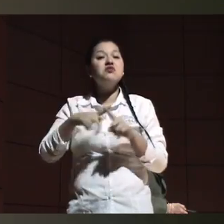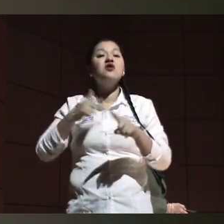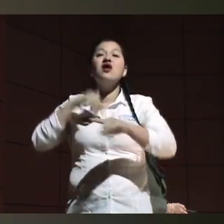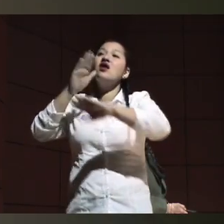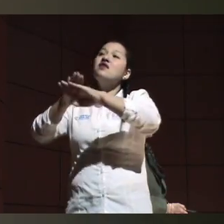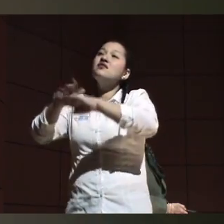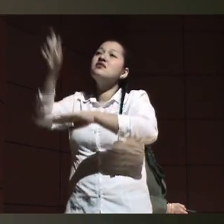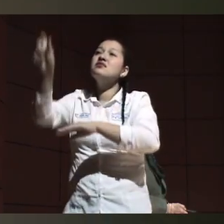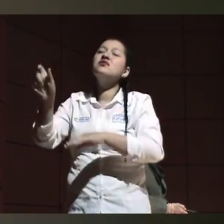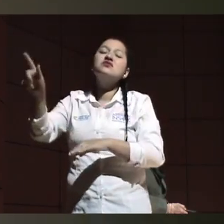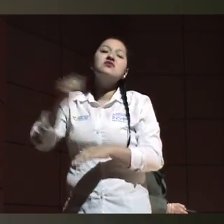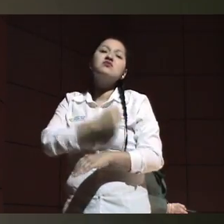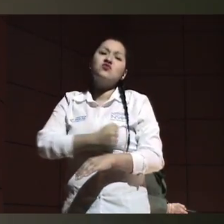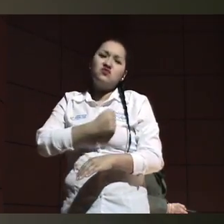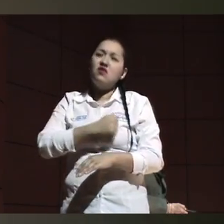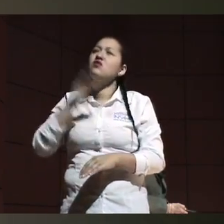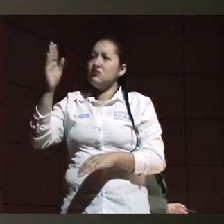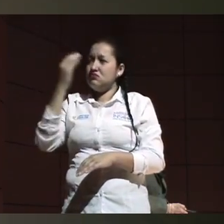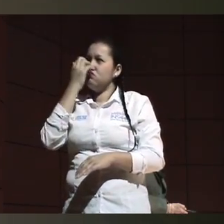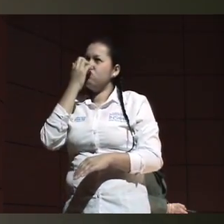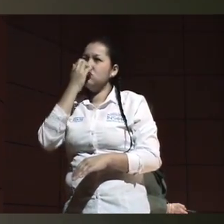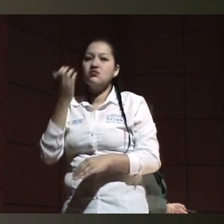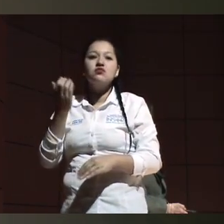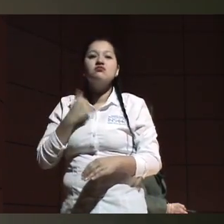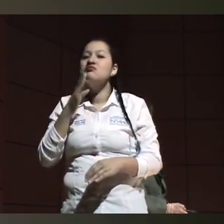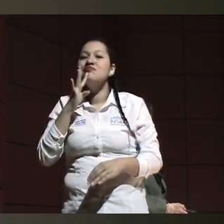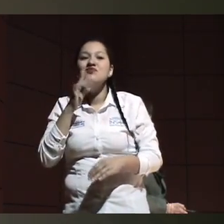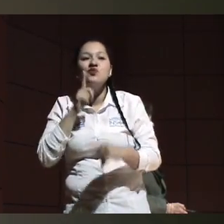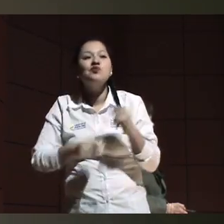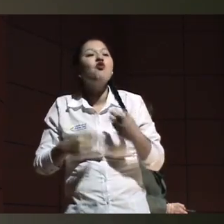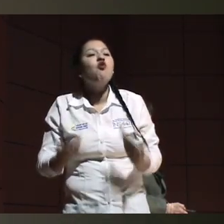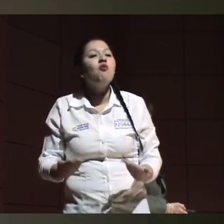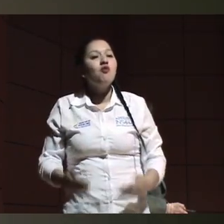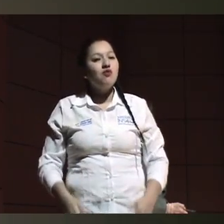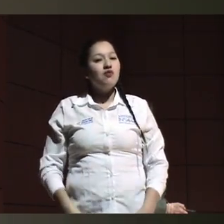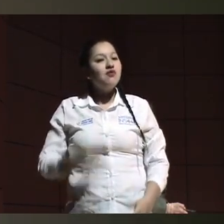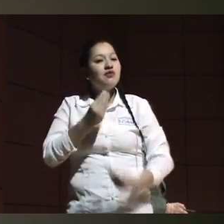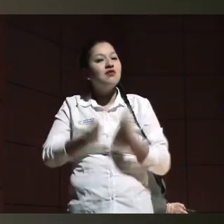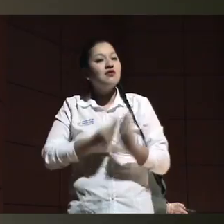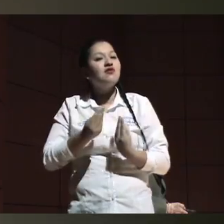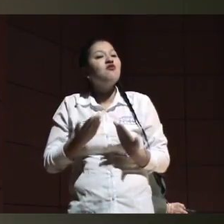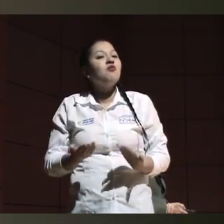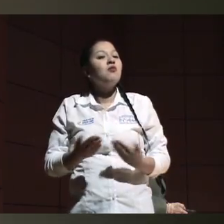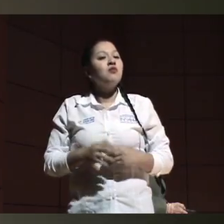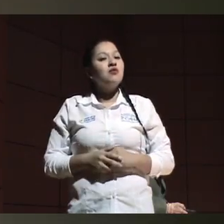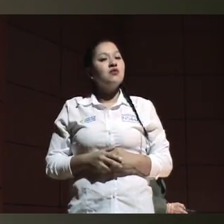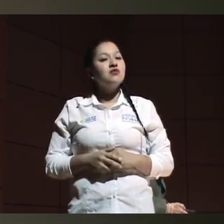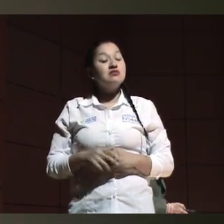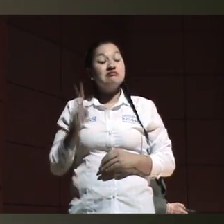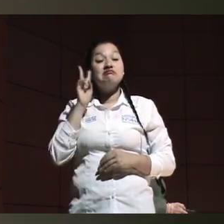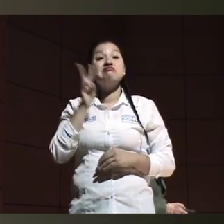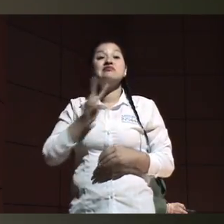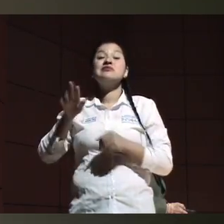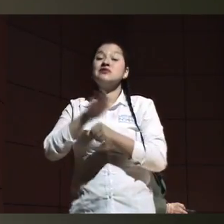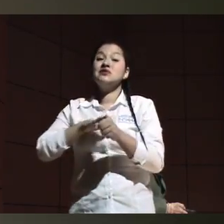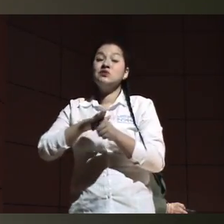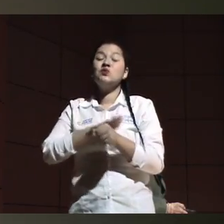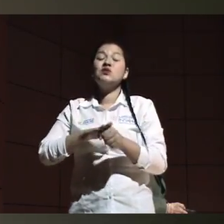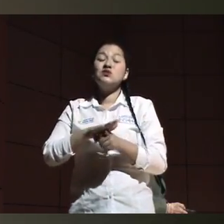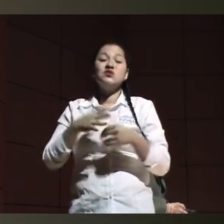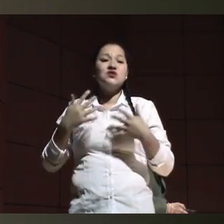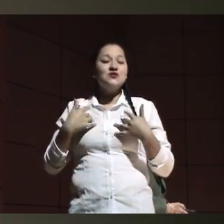persona que pasa que por favor me la rasque, ya entenderán cuál es la situación de